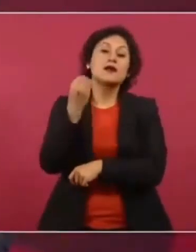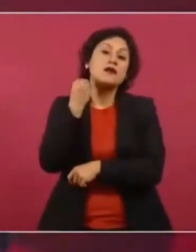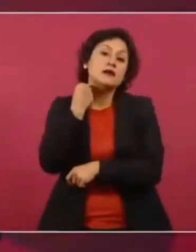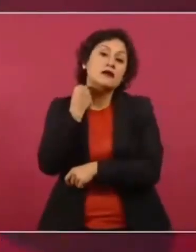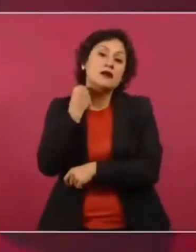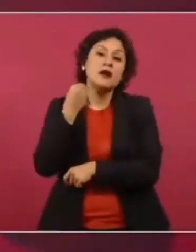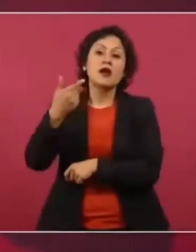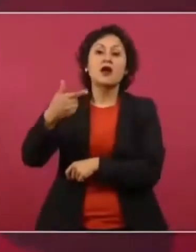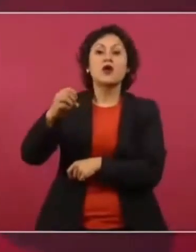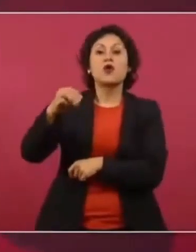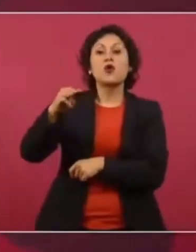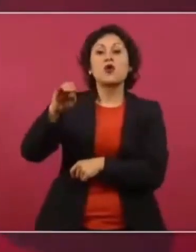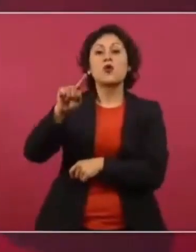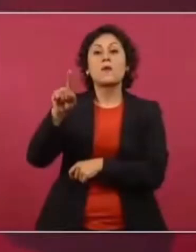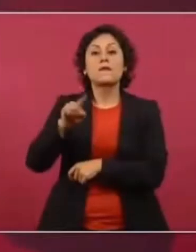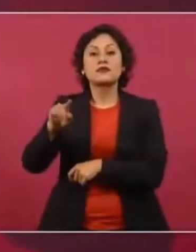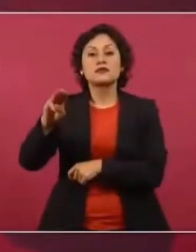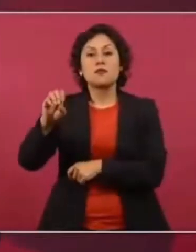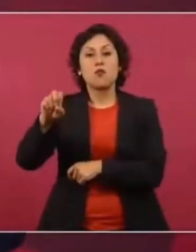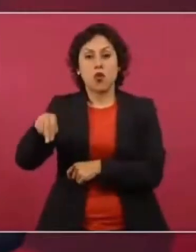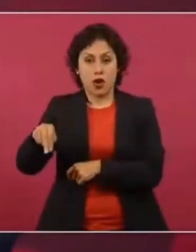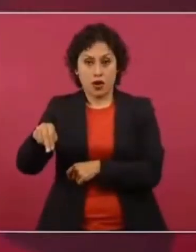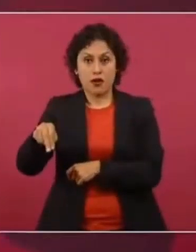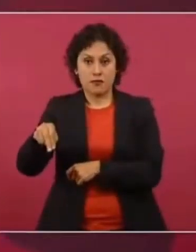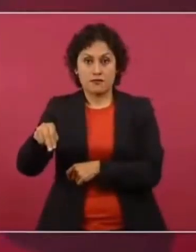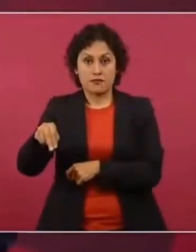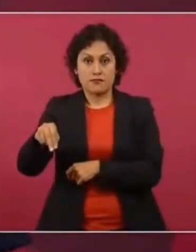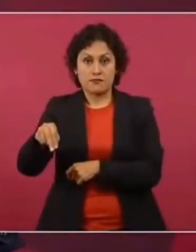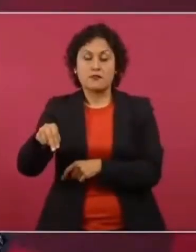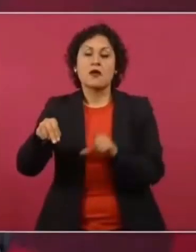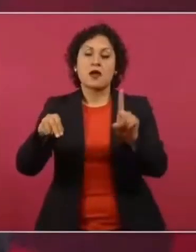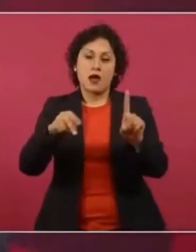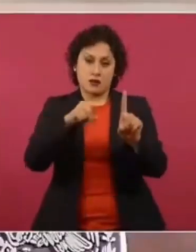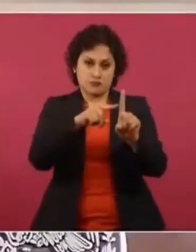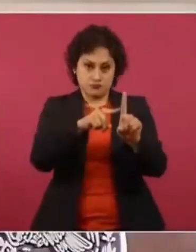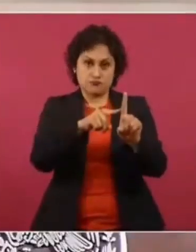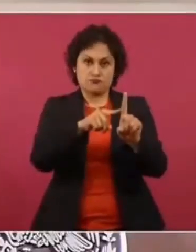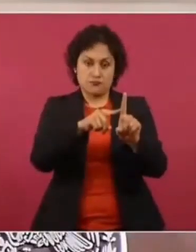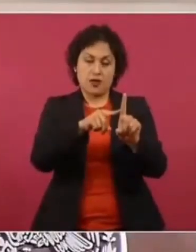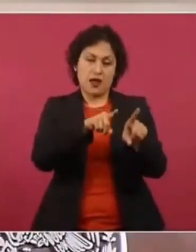Y llegué Gómez Món a la procuraduría.